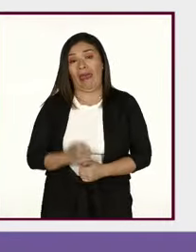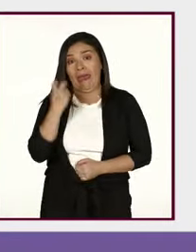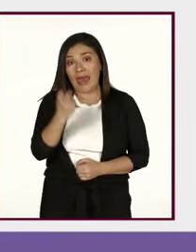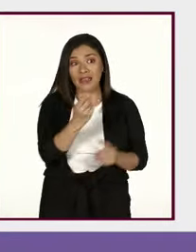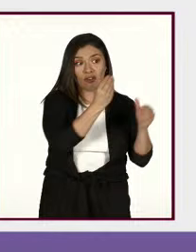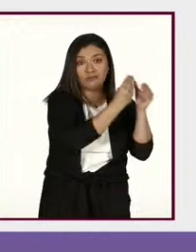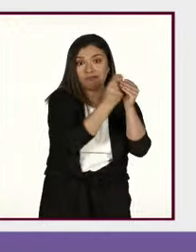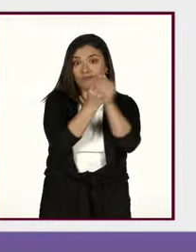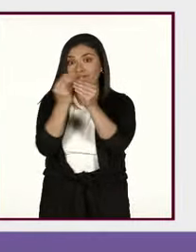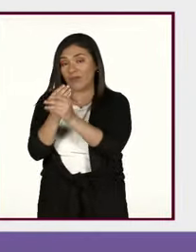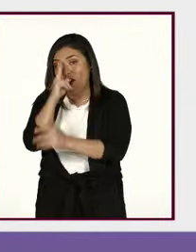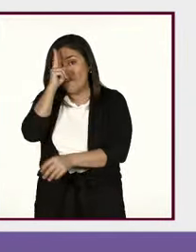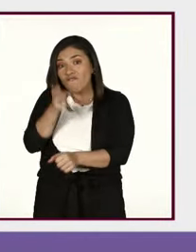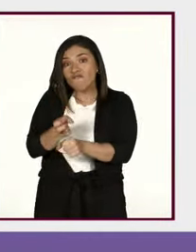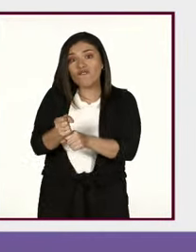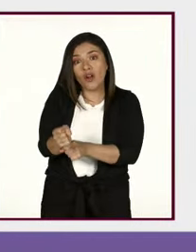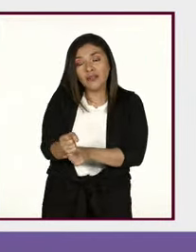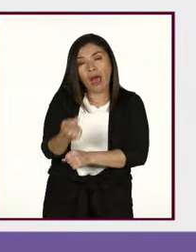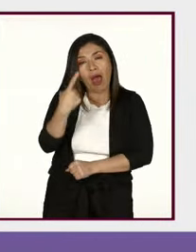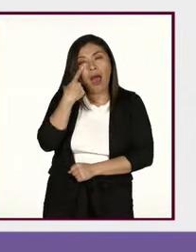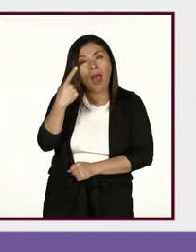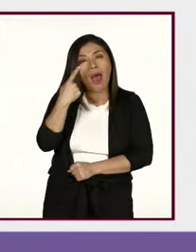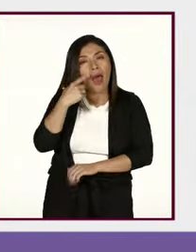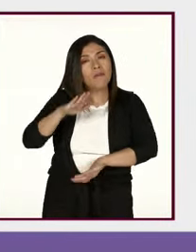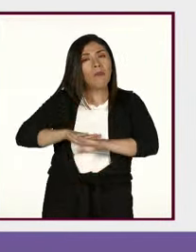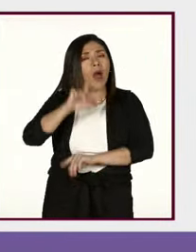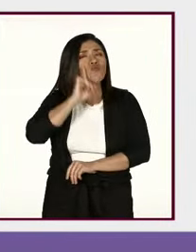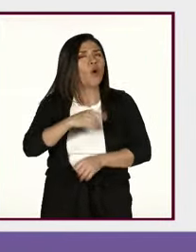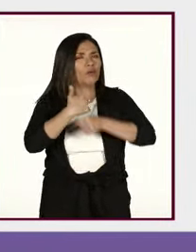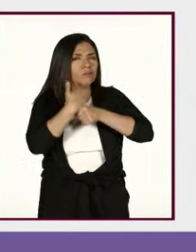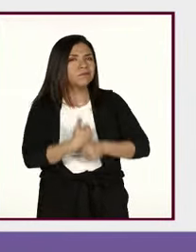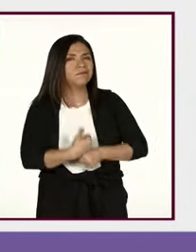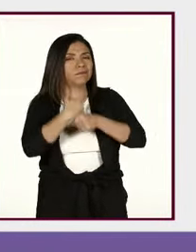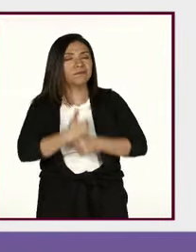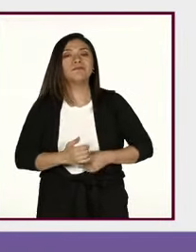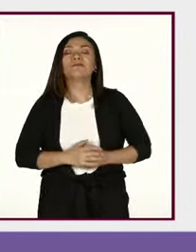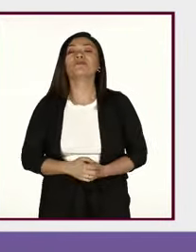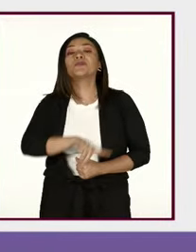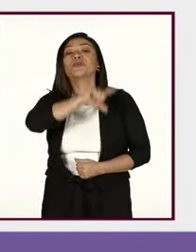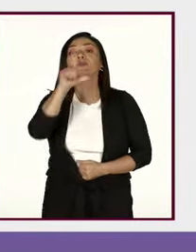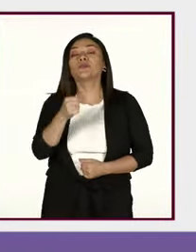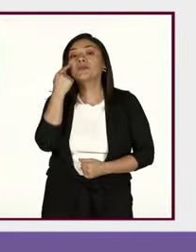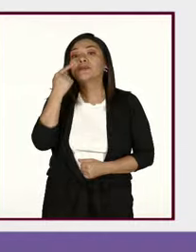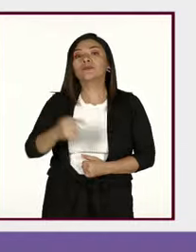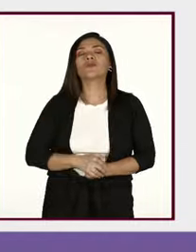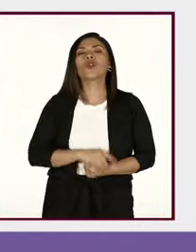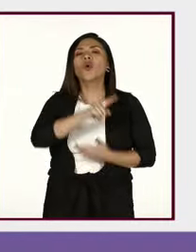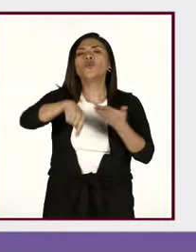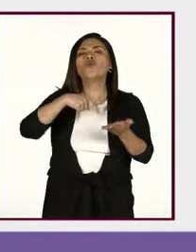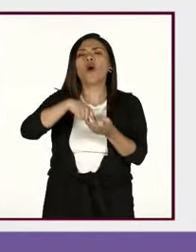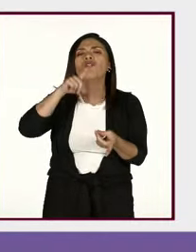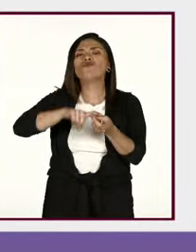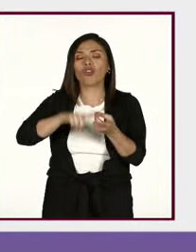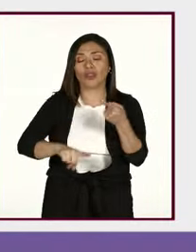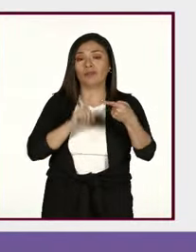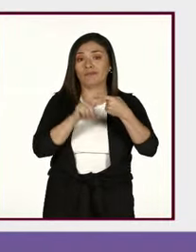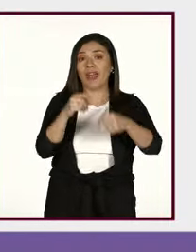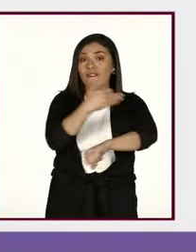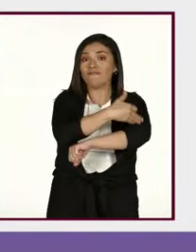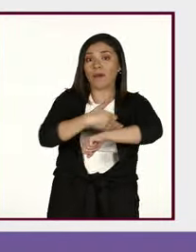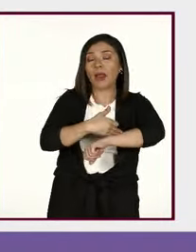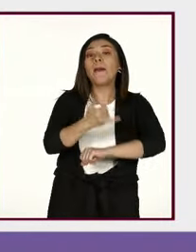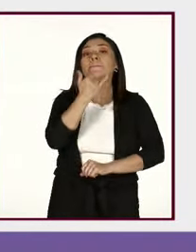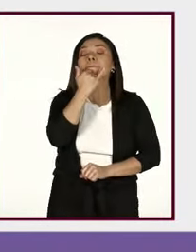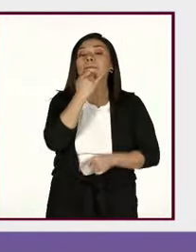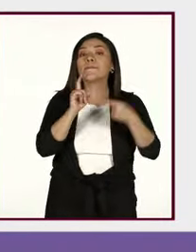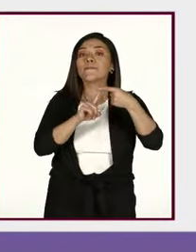tipos de violencia a los que hacen frente las mujeres. Y después tenemos los ámbitos. La violencia familiar, perdón,